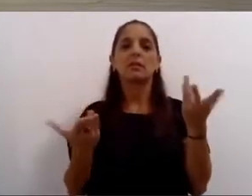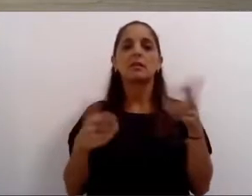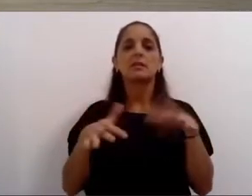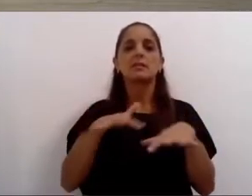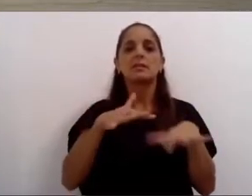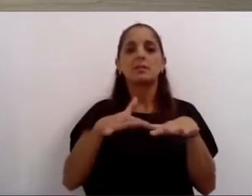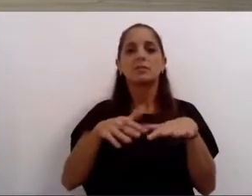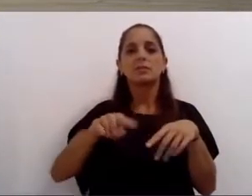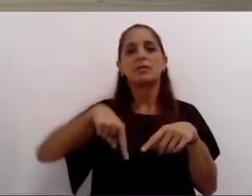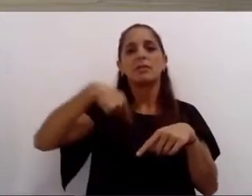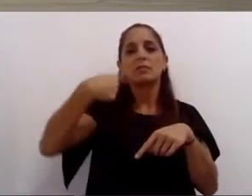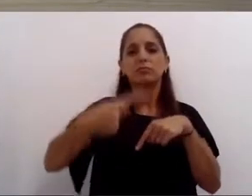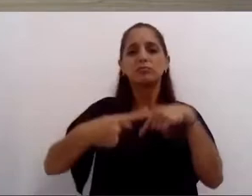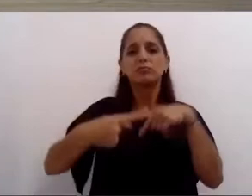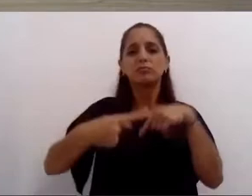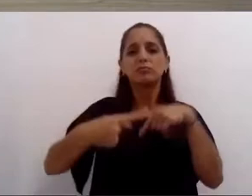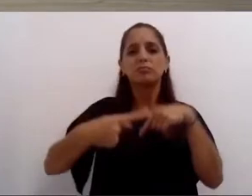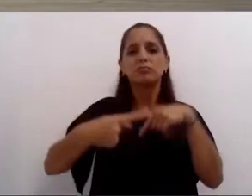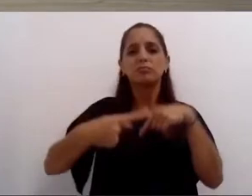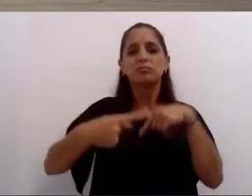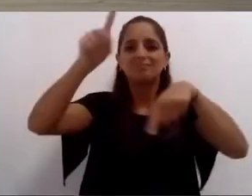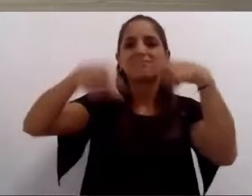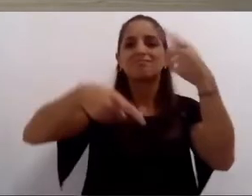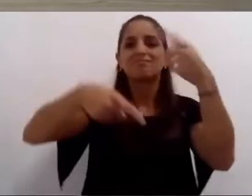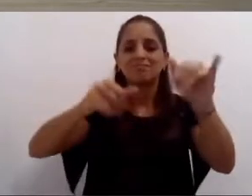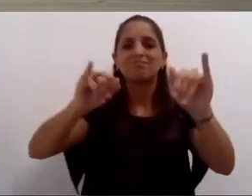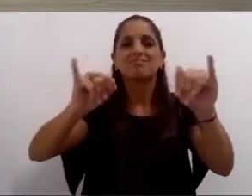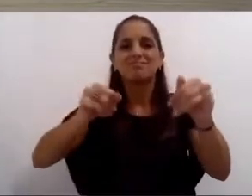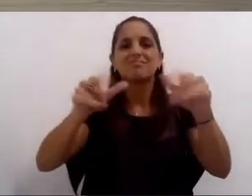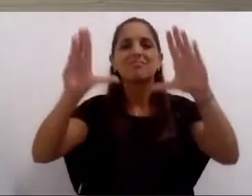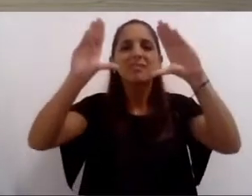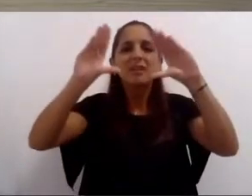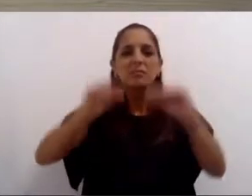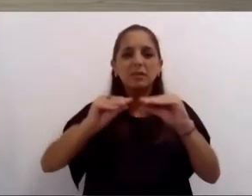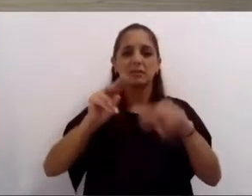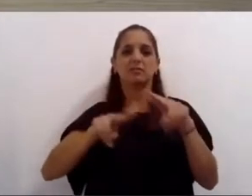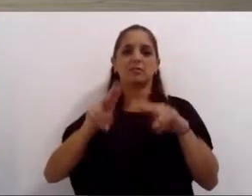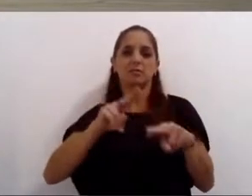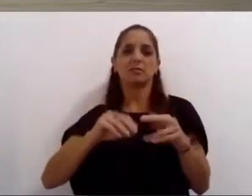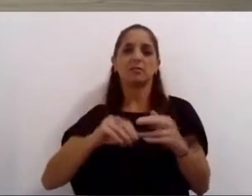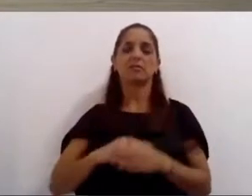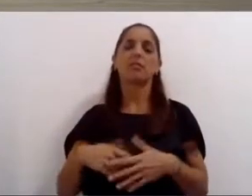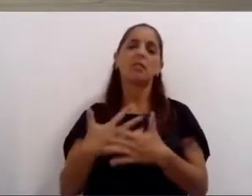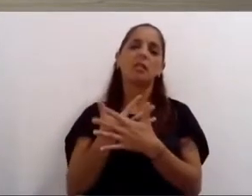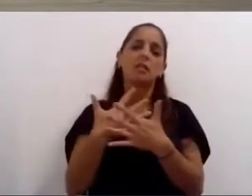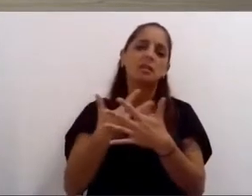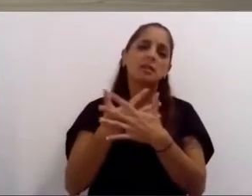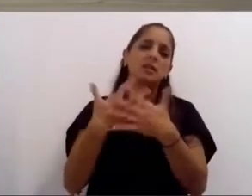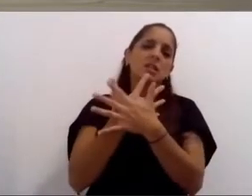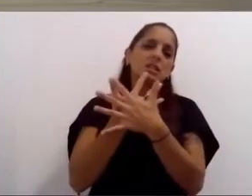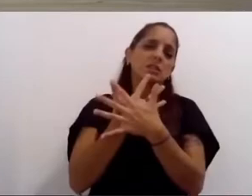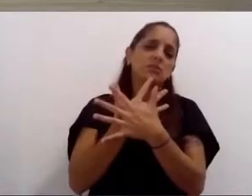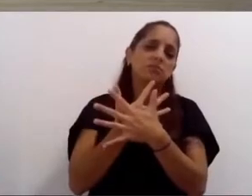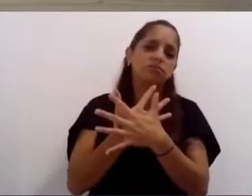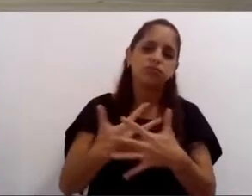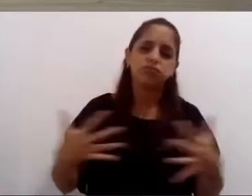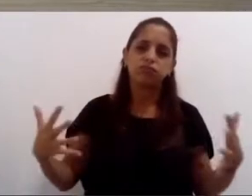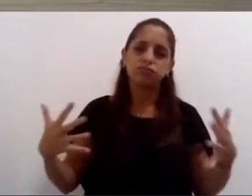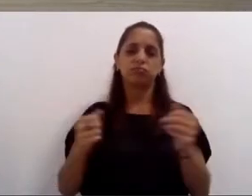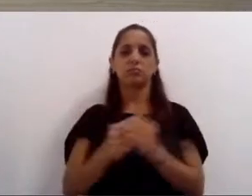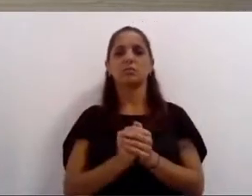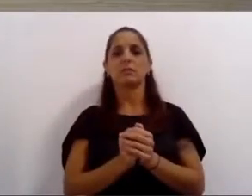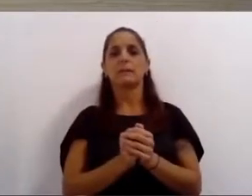que sabíamos llegarían de una manera inexorable. Hubo días saciados. Una cama de terapia intensiva,